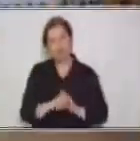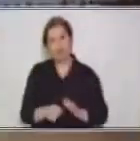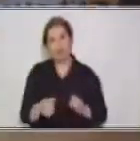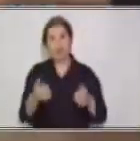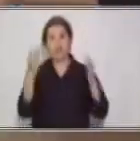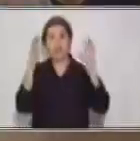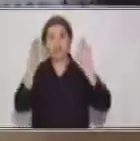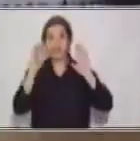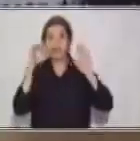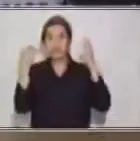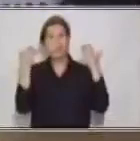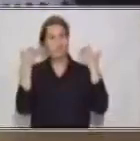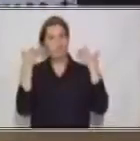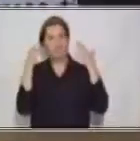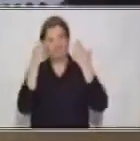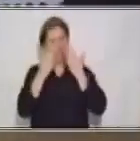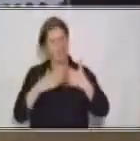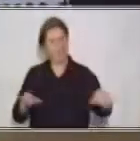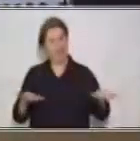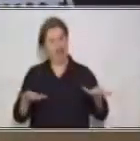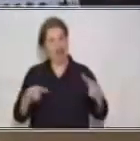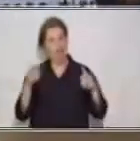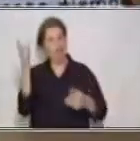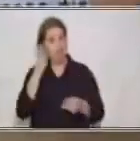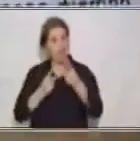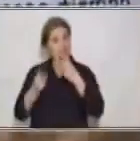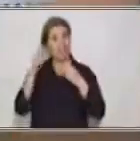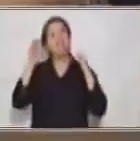Ya, ya estoy aquí. Ya vine.